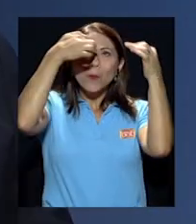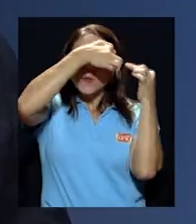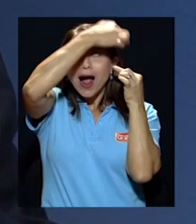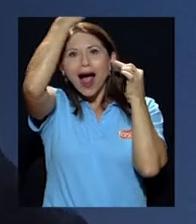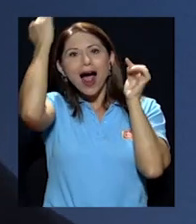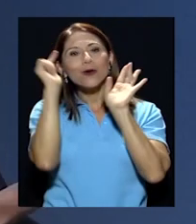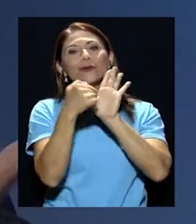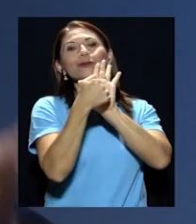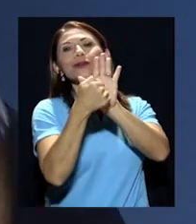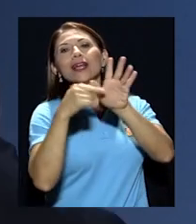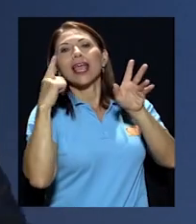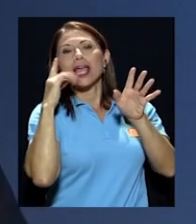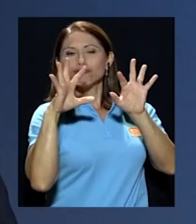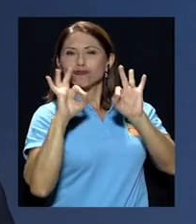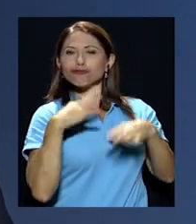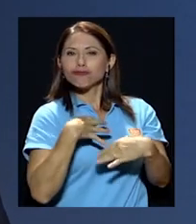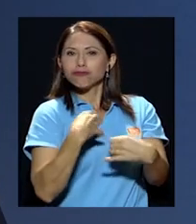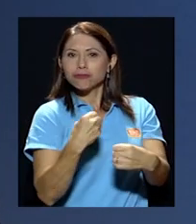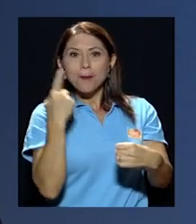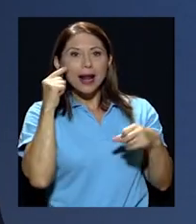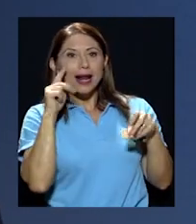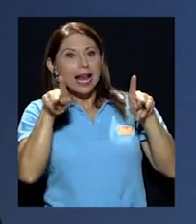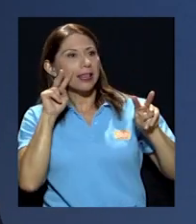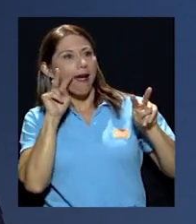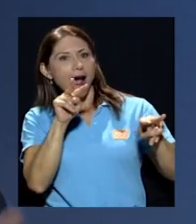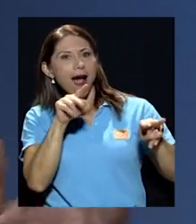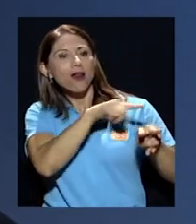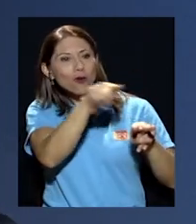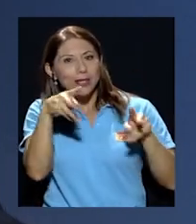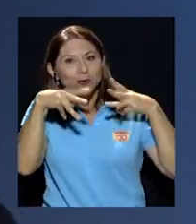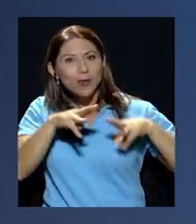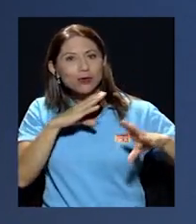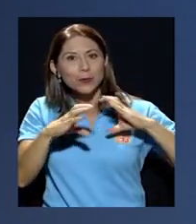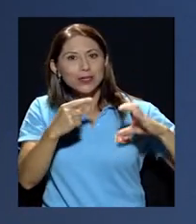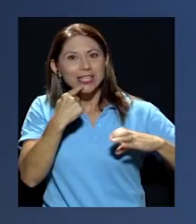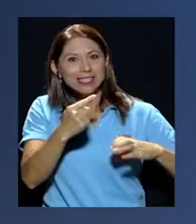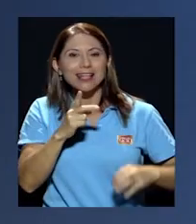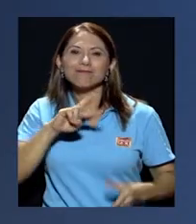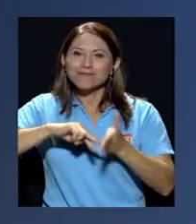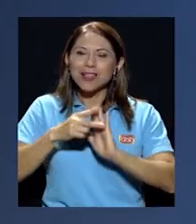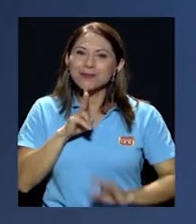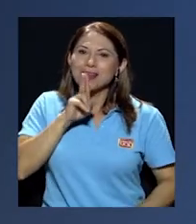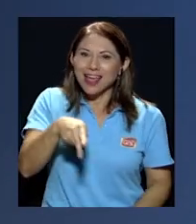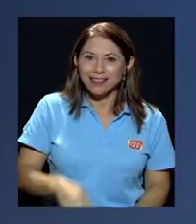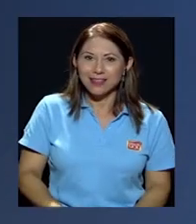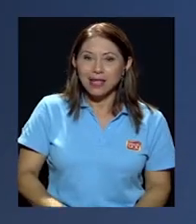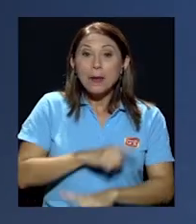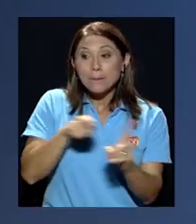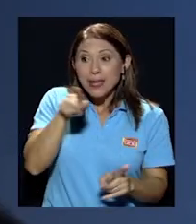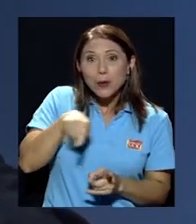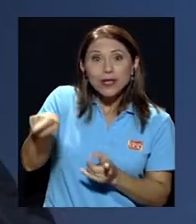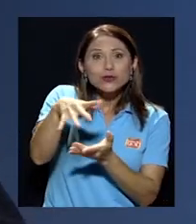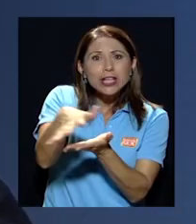gente considere que lo que ellos dicen es verdad. Pero es cuando destrozan a una persona, cuando